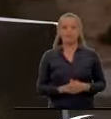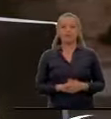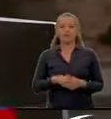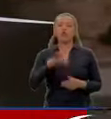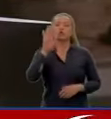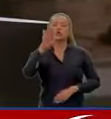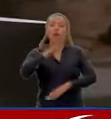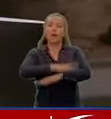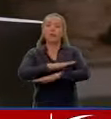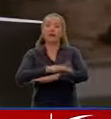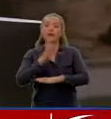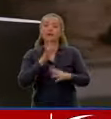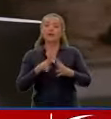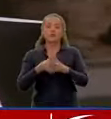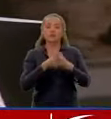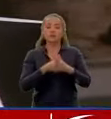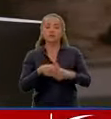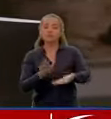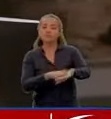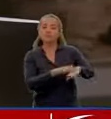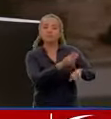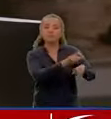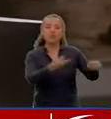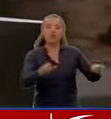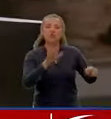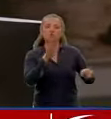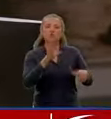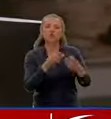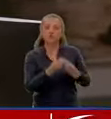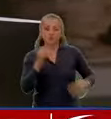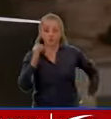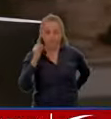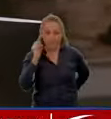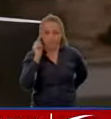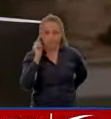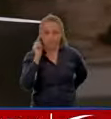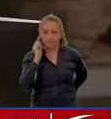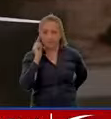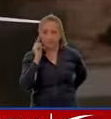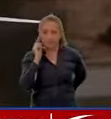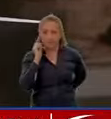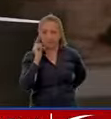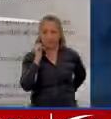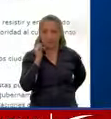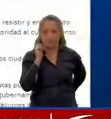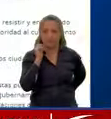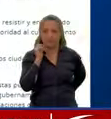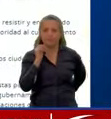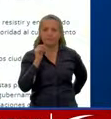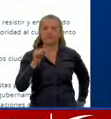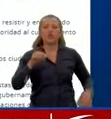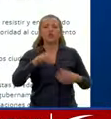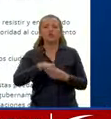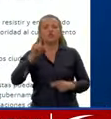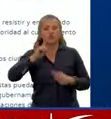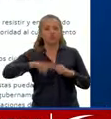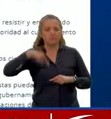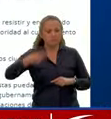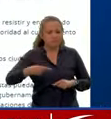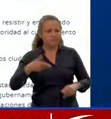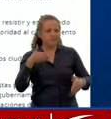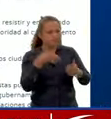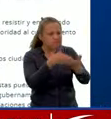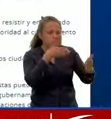de Estados Unidos dice que recuerda a los ciudadanos de inteligencia de Estados Unidos la continua amenaza del crimen en toda Colombia.